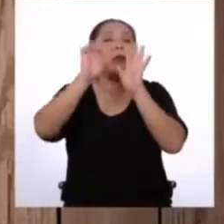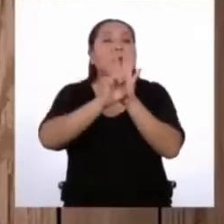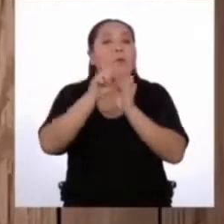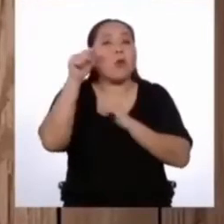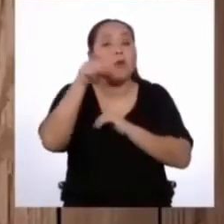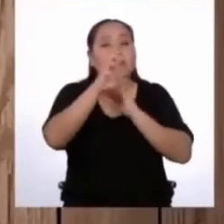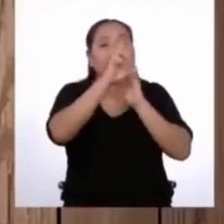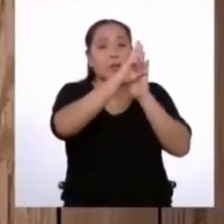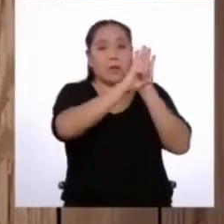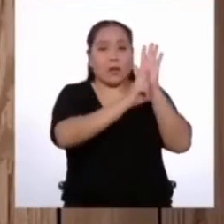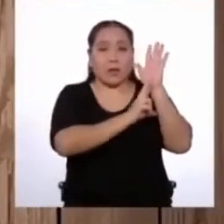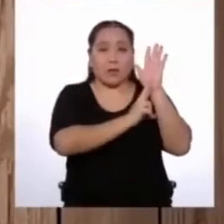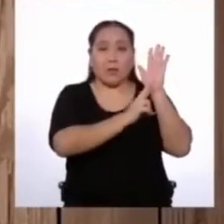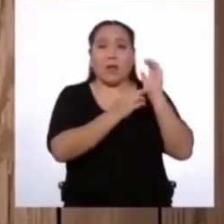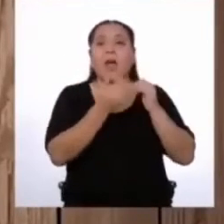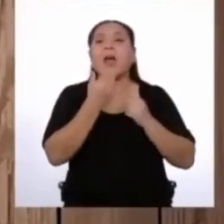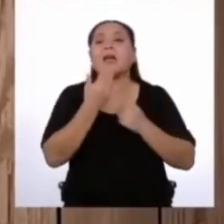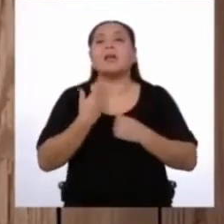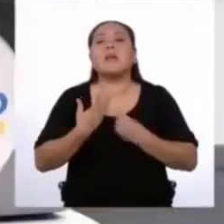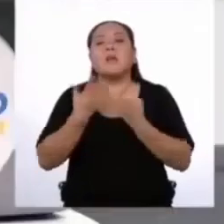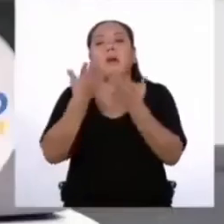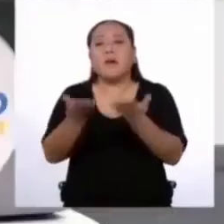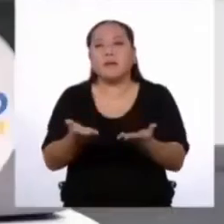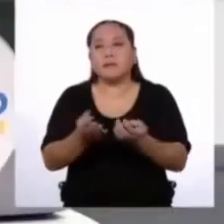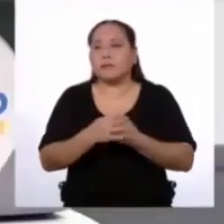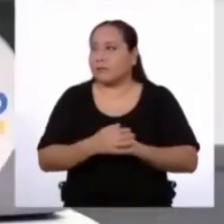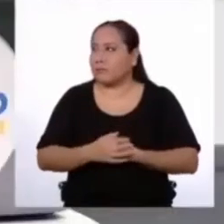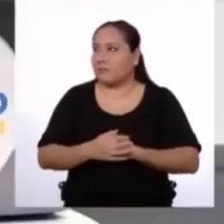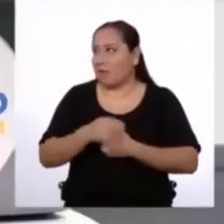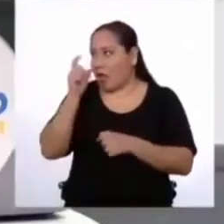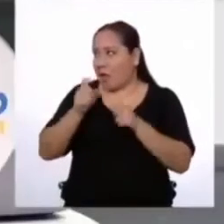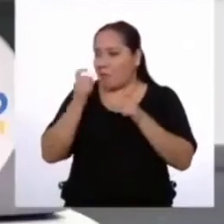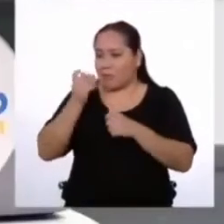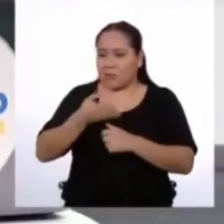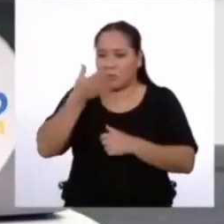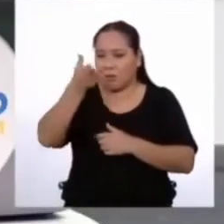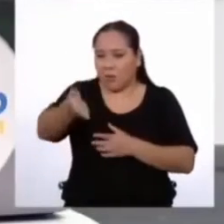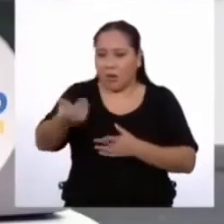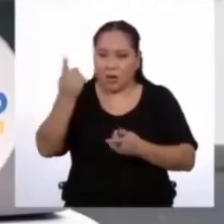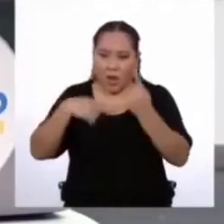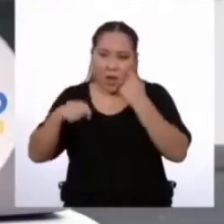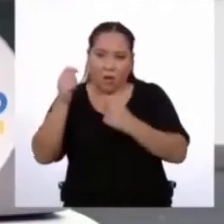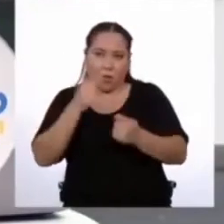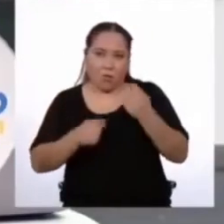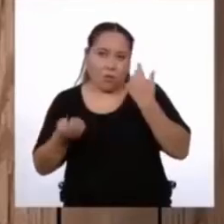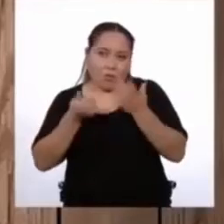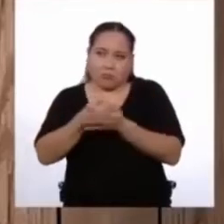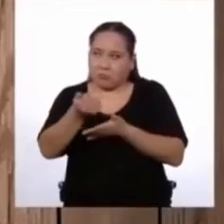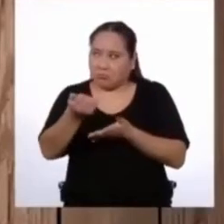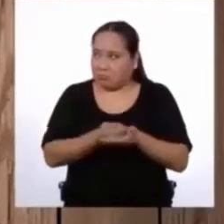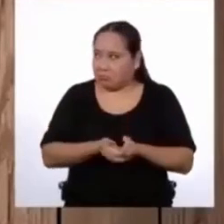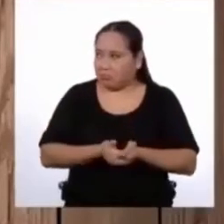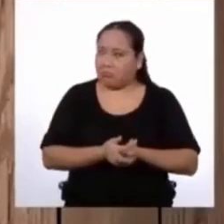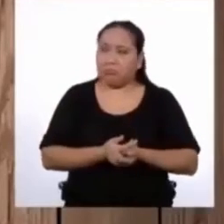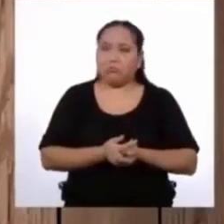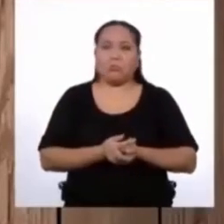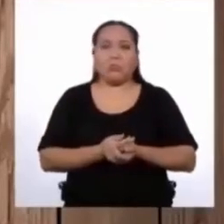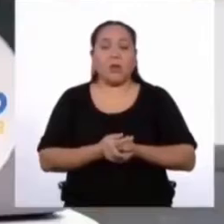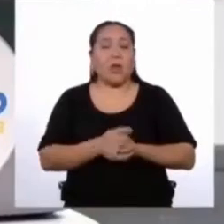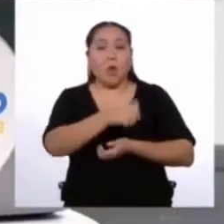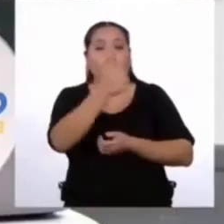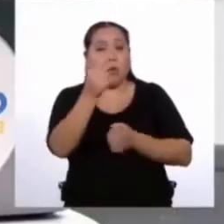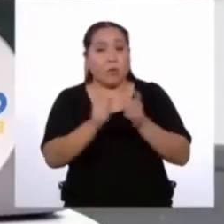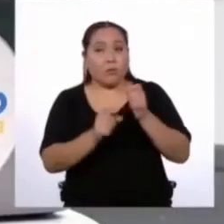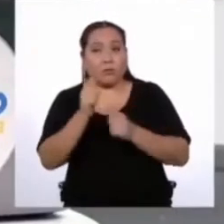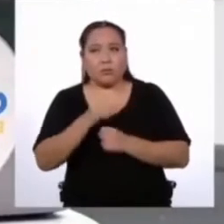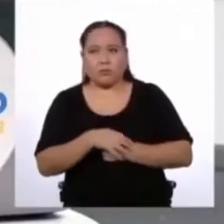ese reglamento, ¿a quién estaría dirigido? A la gente que va a ir a los centros comerciales a comprar. ¿Y a alguien más?